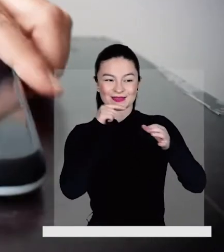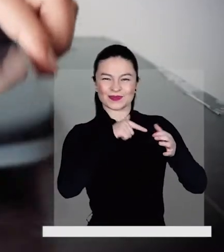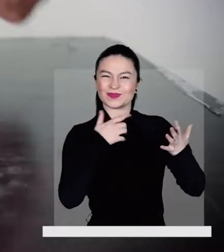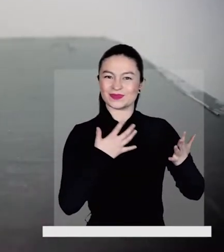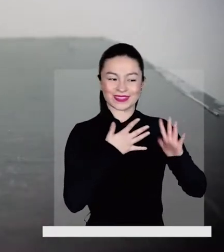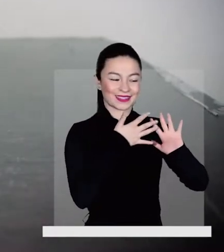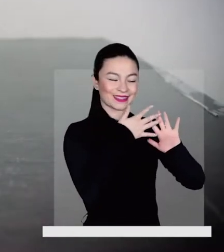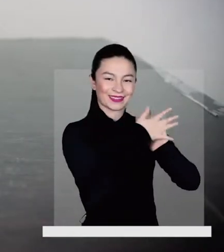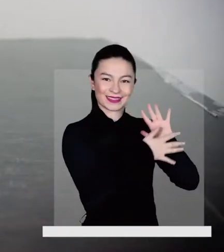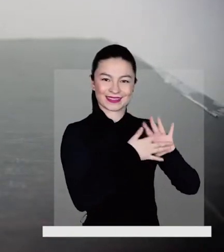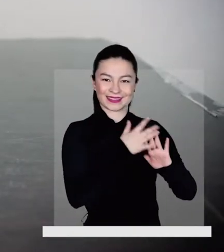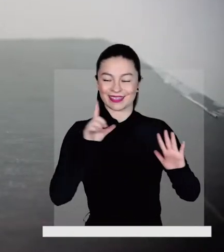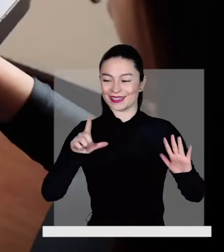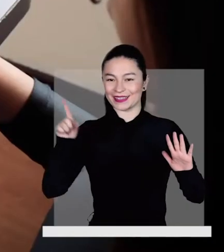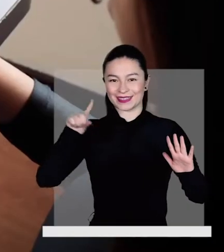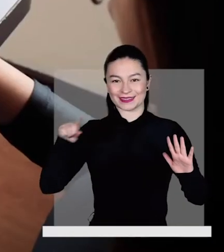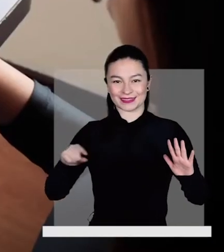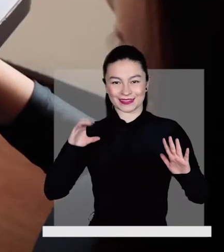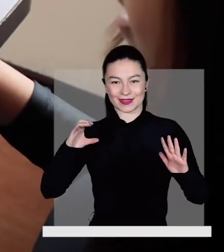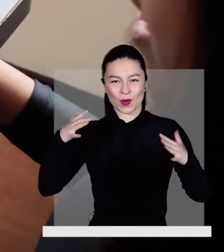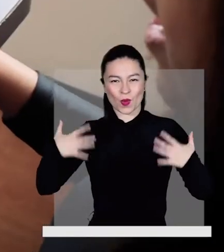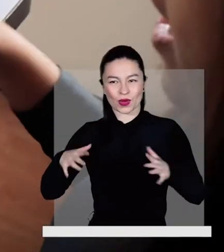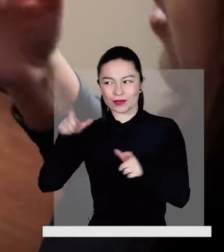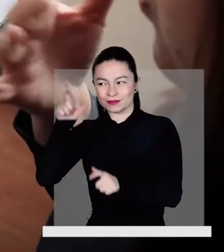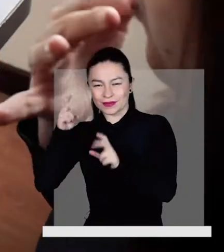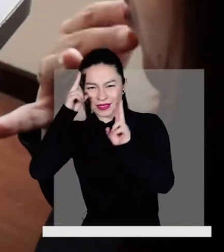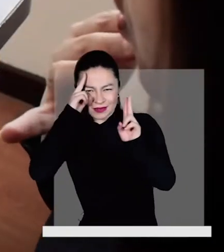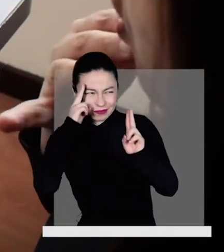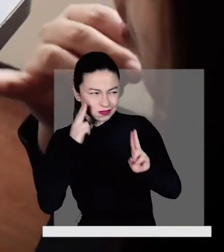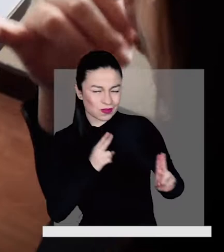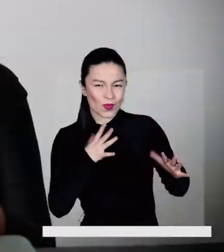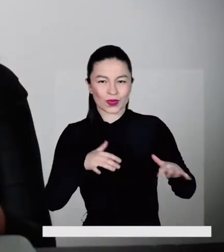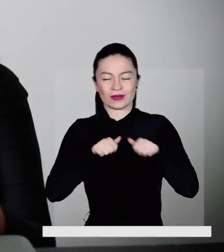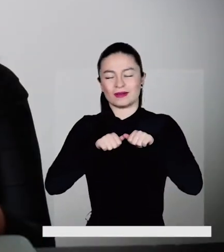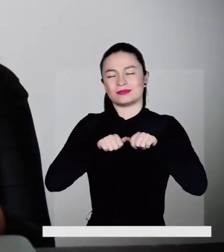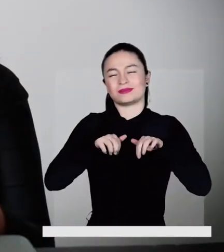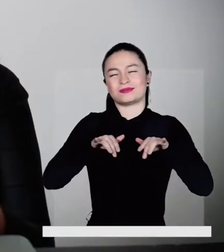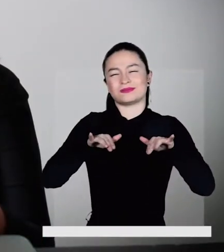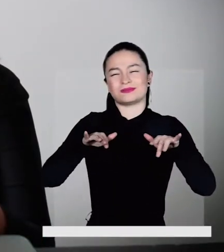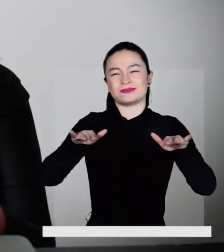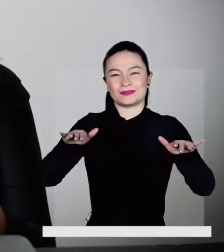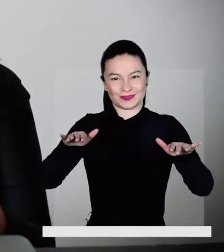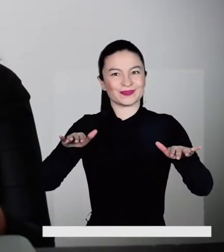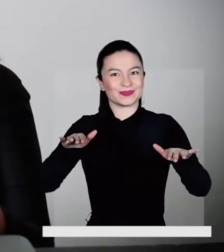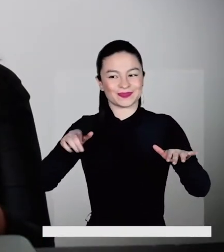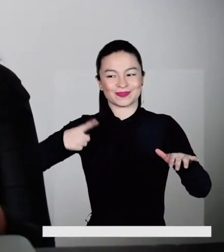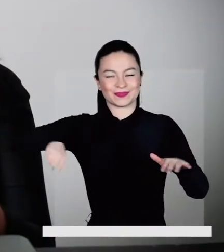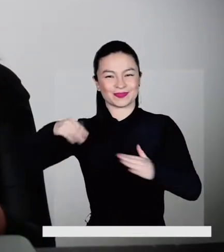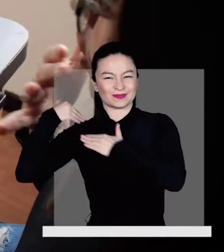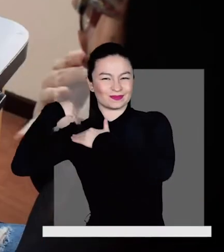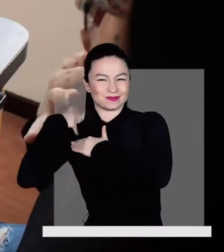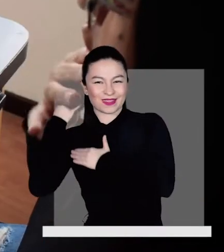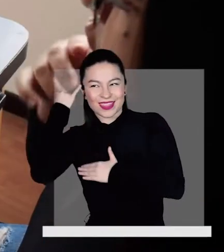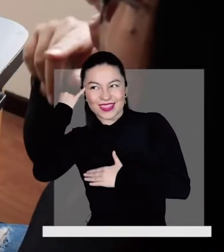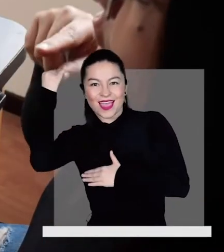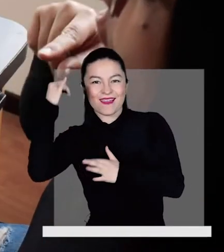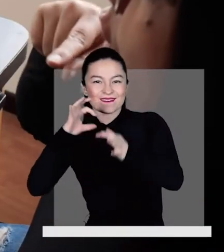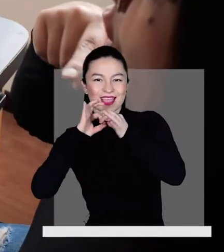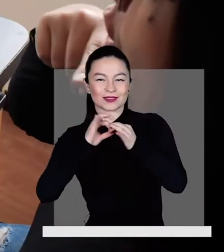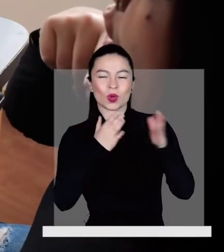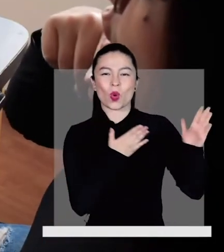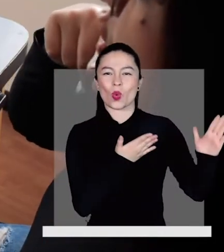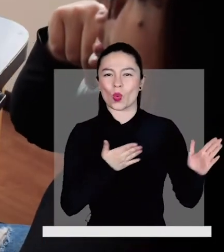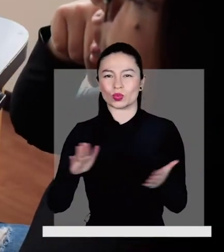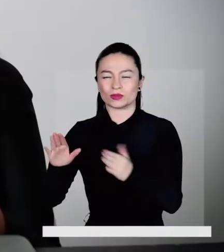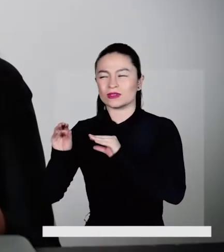Para FENASCOL es muy importante que la lengua de señas colombiana sea preservada y divulgada. Es por esto que